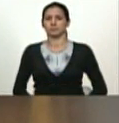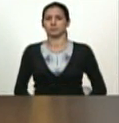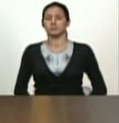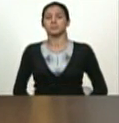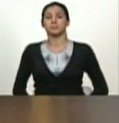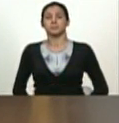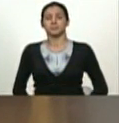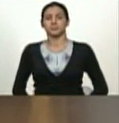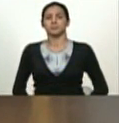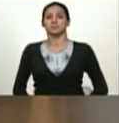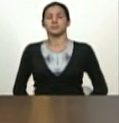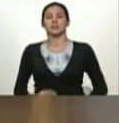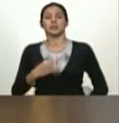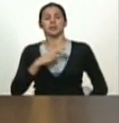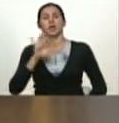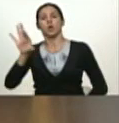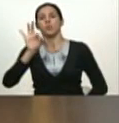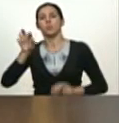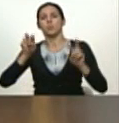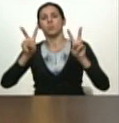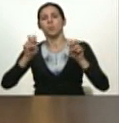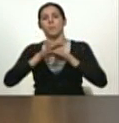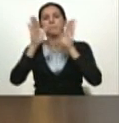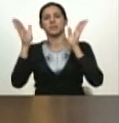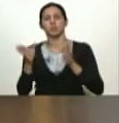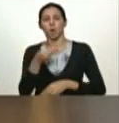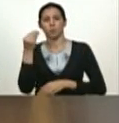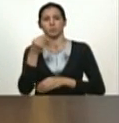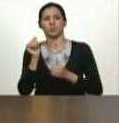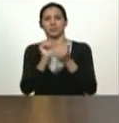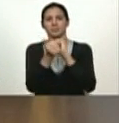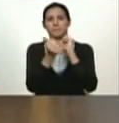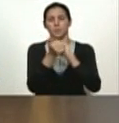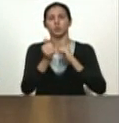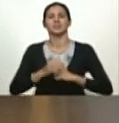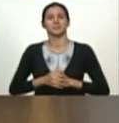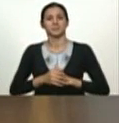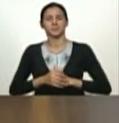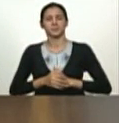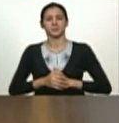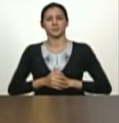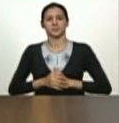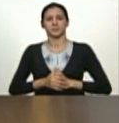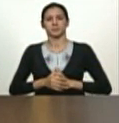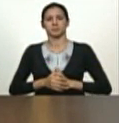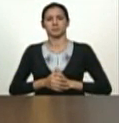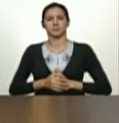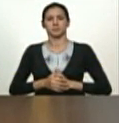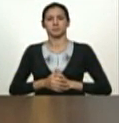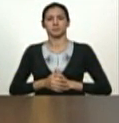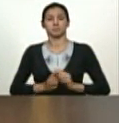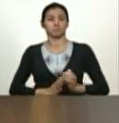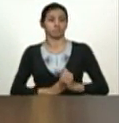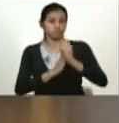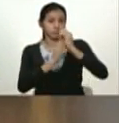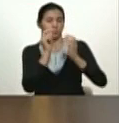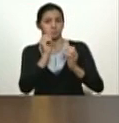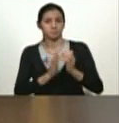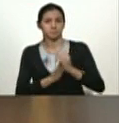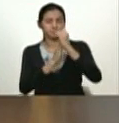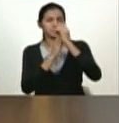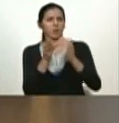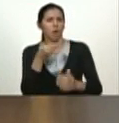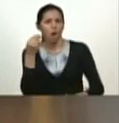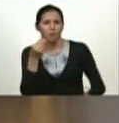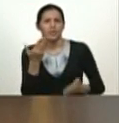designando como nuevo ministro de la juventud y el deporte al líder juvenil